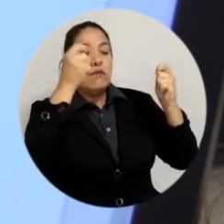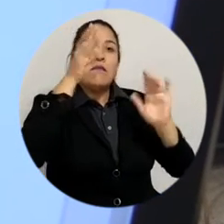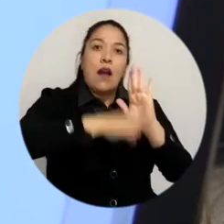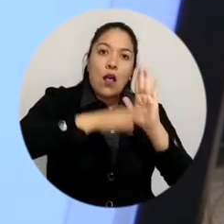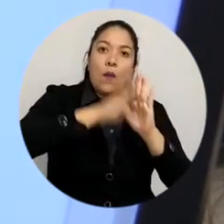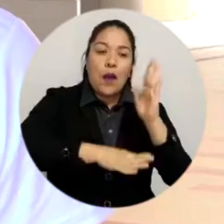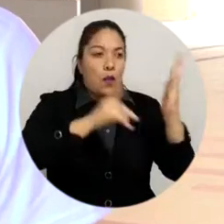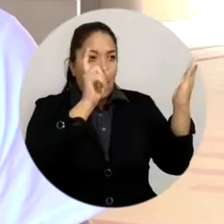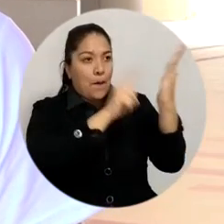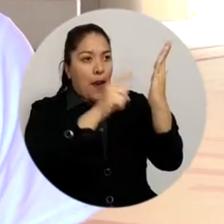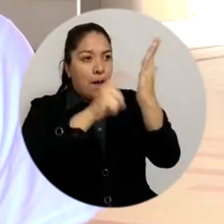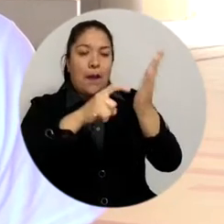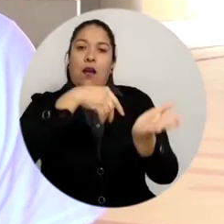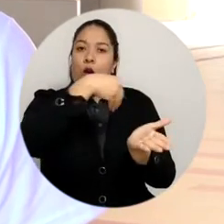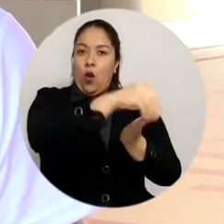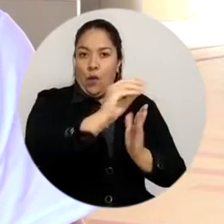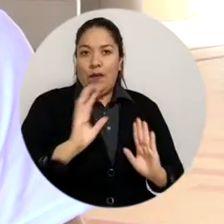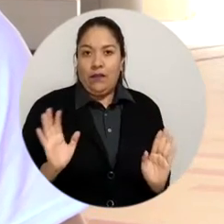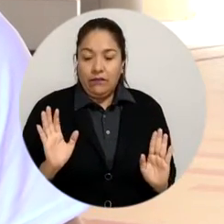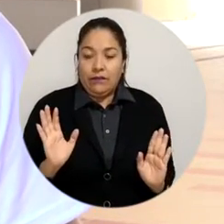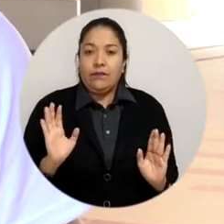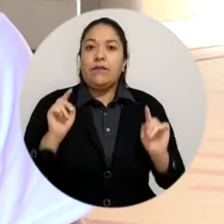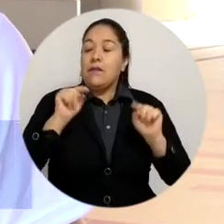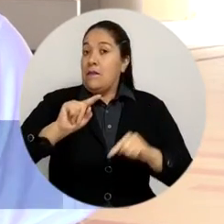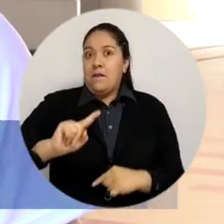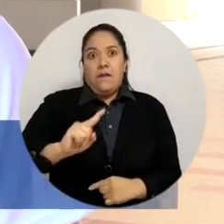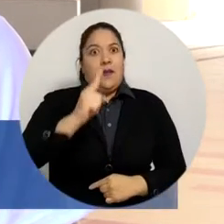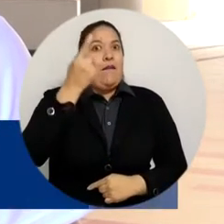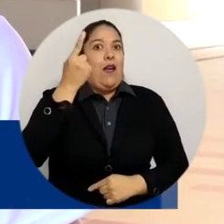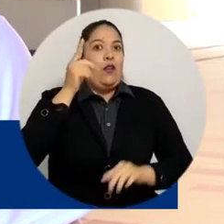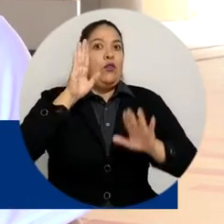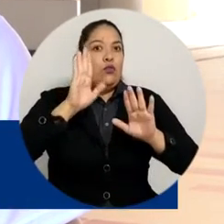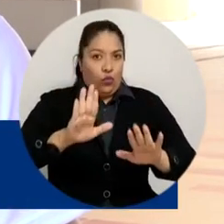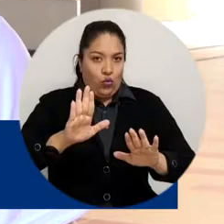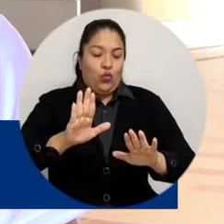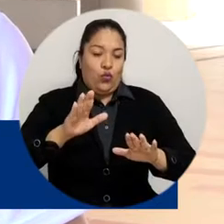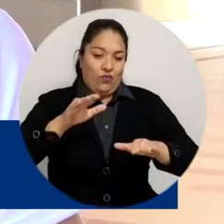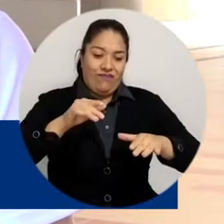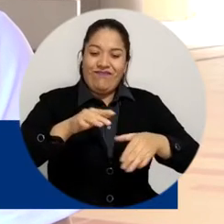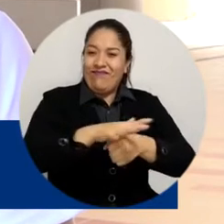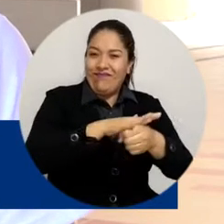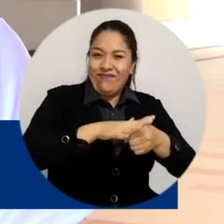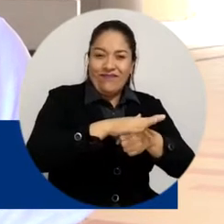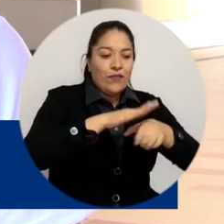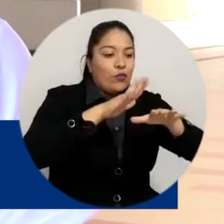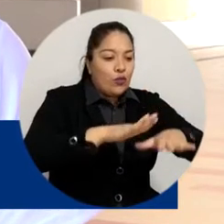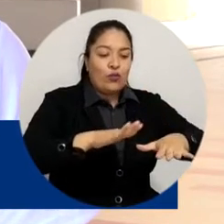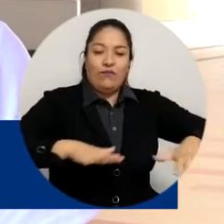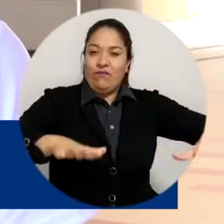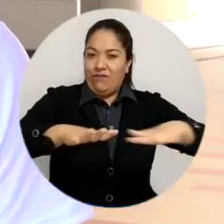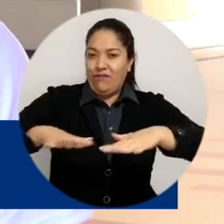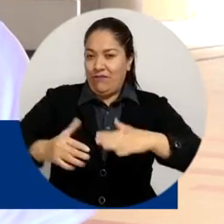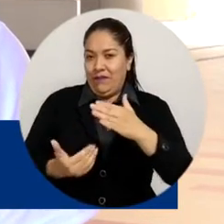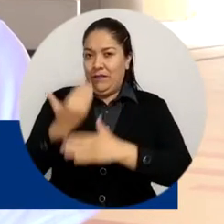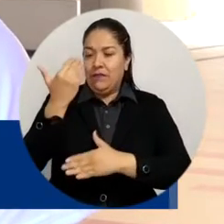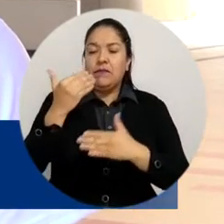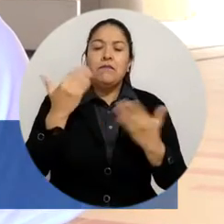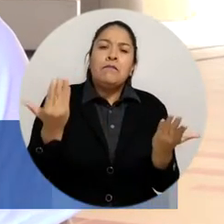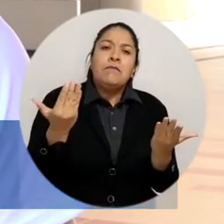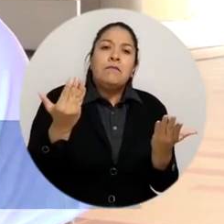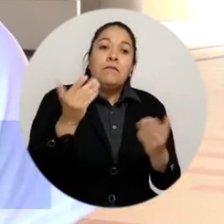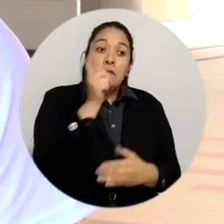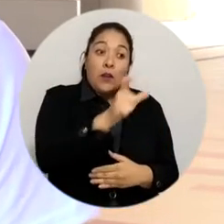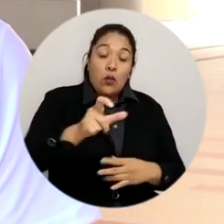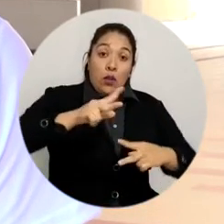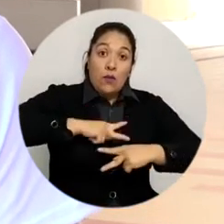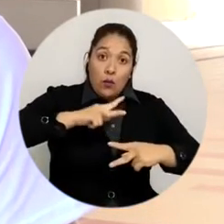descuentos. Entienda es el primer supermercado online de tiendas de barrio, beneficia a los tenderos porque les permite tener